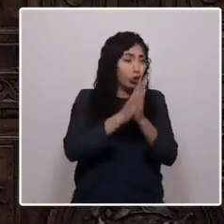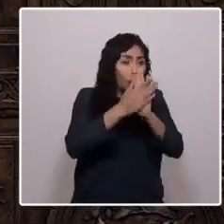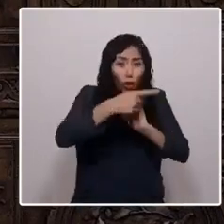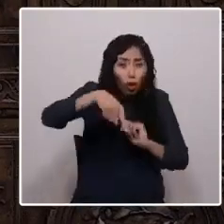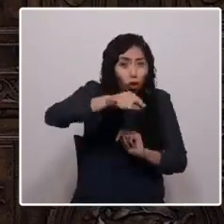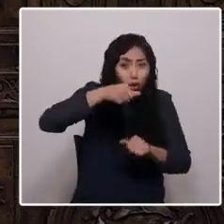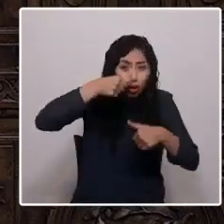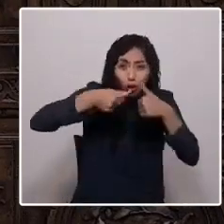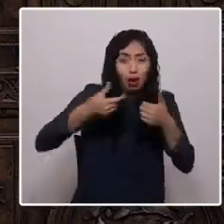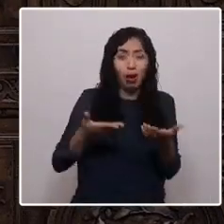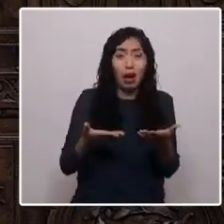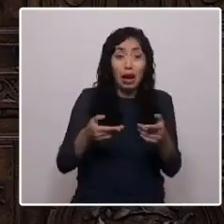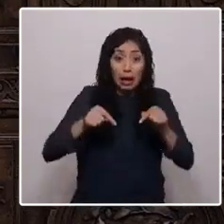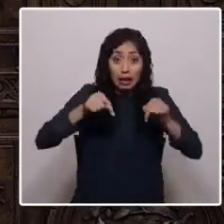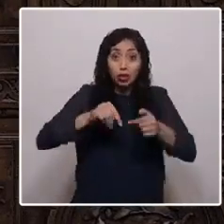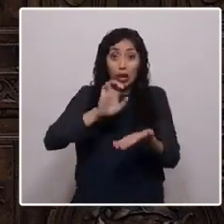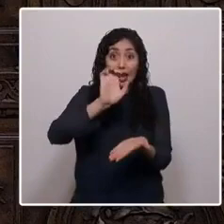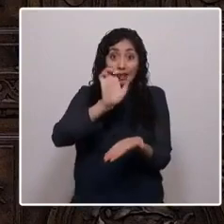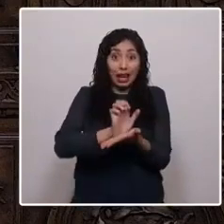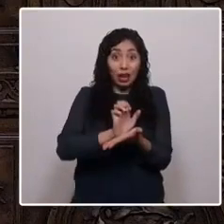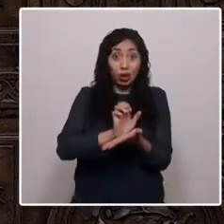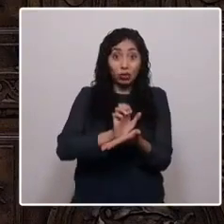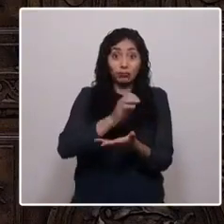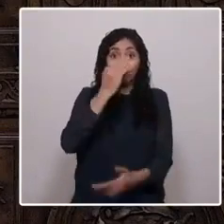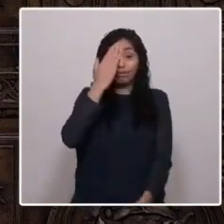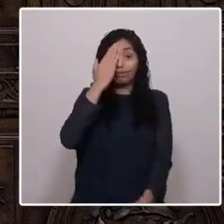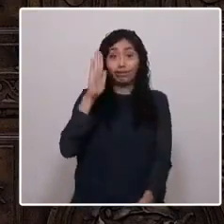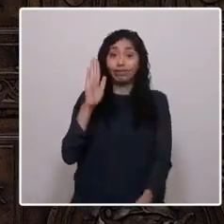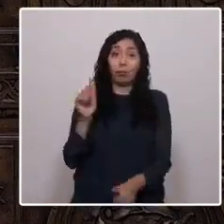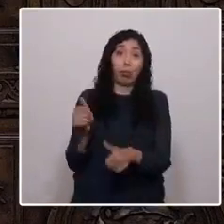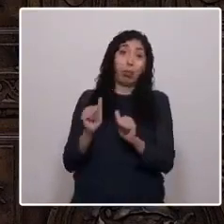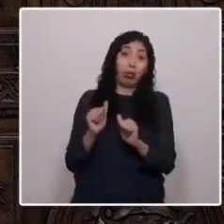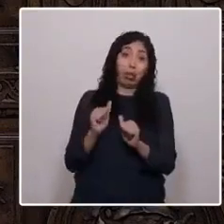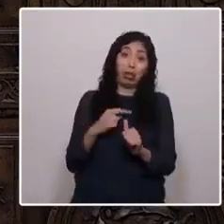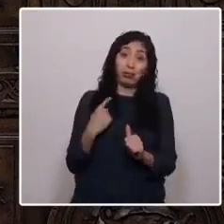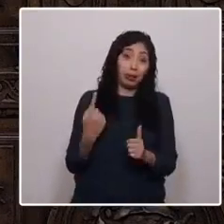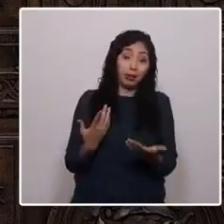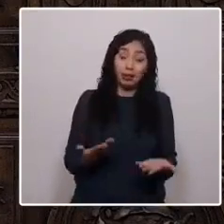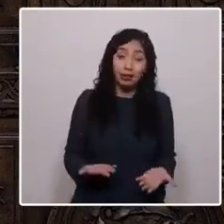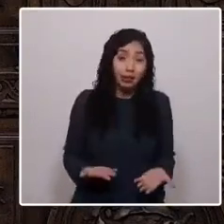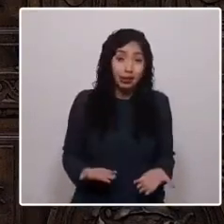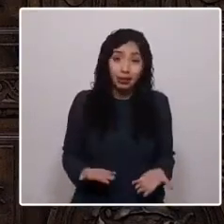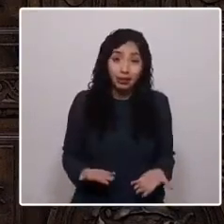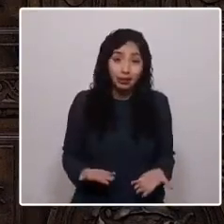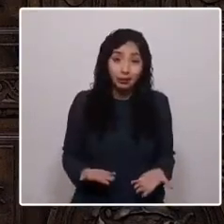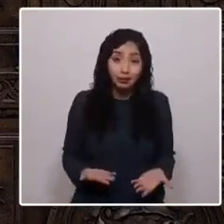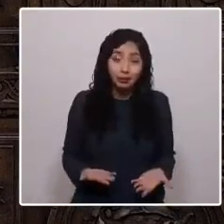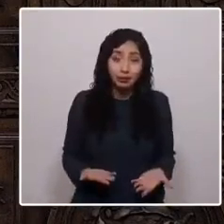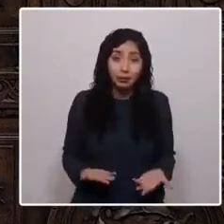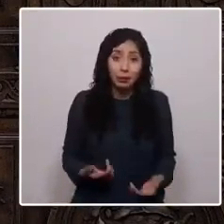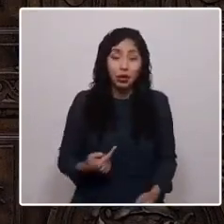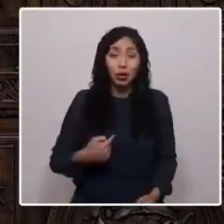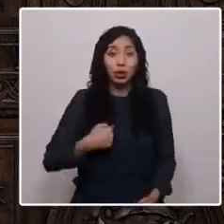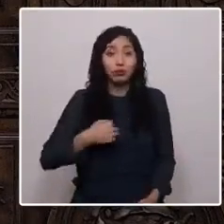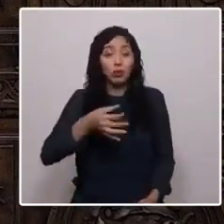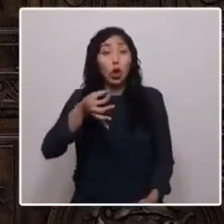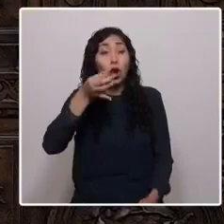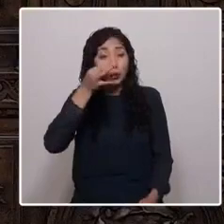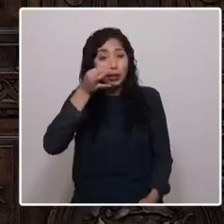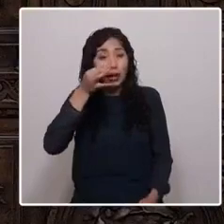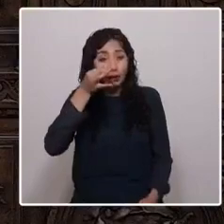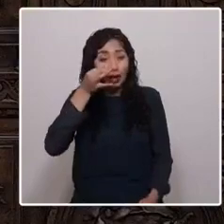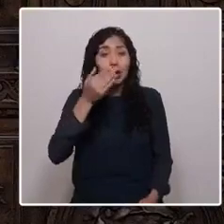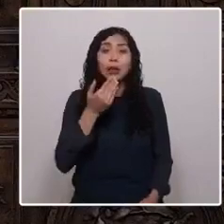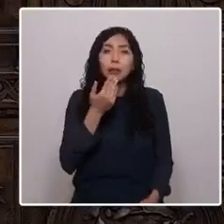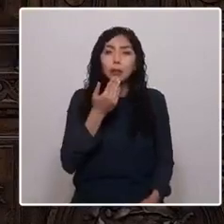el Estado ha fracasado, sí, ha fracasado. Observo con precaución cuando